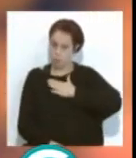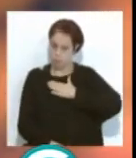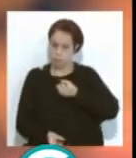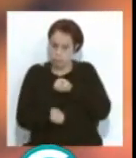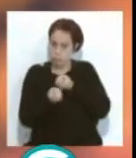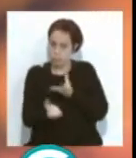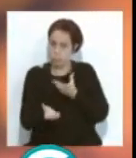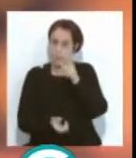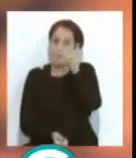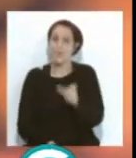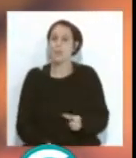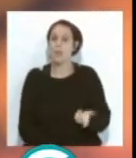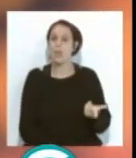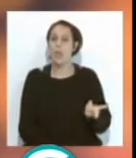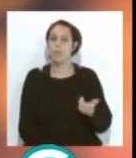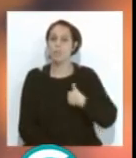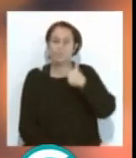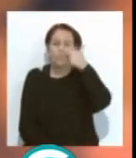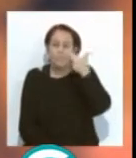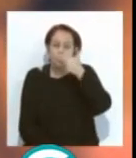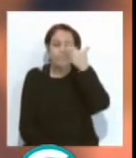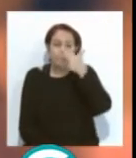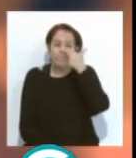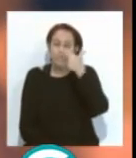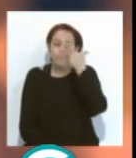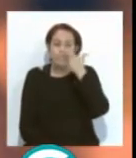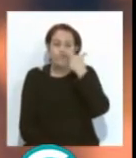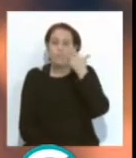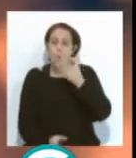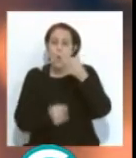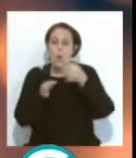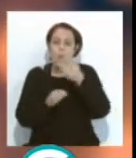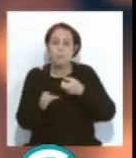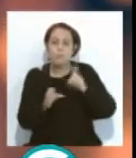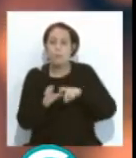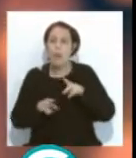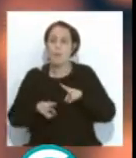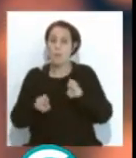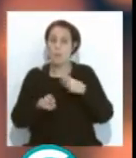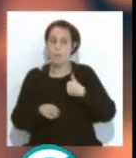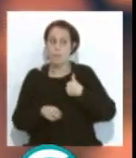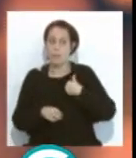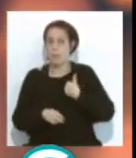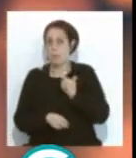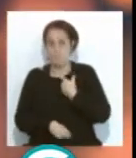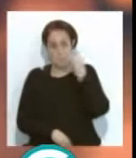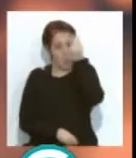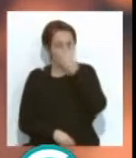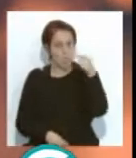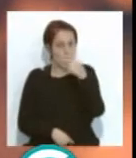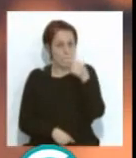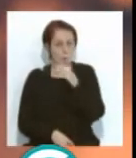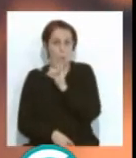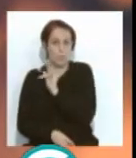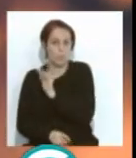alguien que tiene mucho interés, mucho, mucho interés en ser miembro de un jurado, a priori, a mí me parece un punto negativo en lugar de